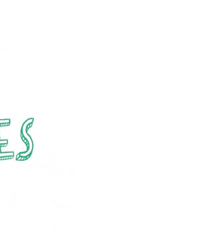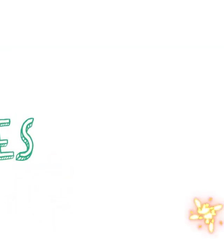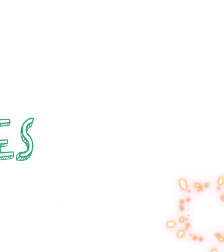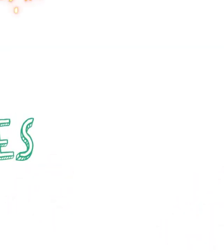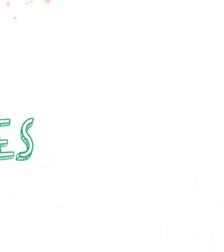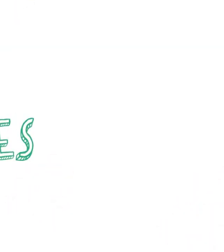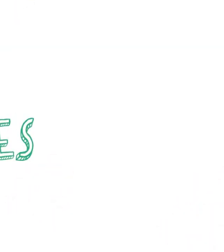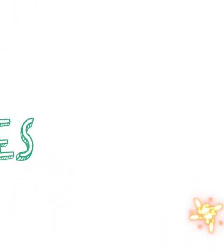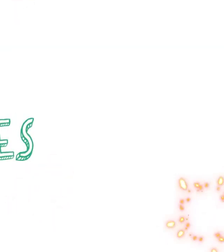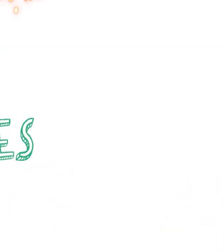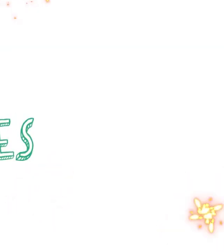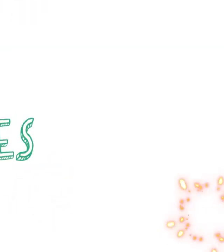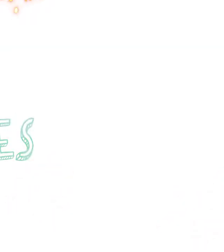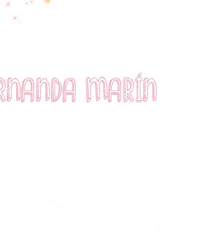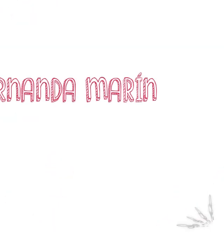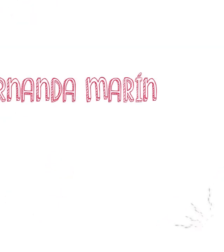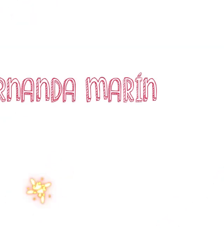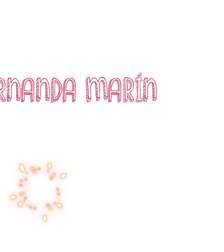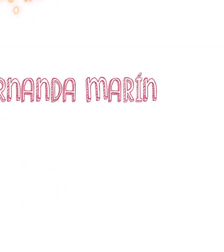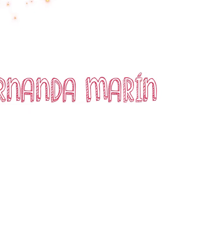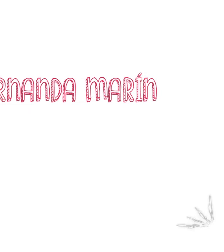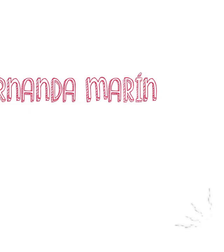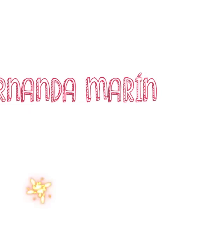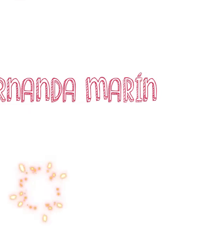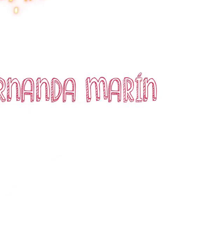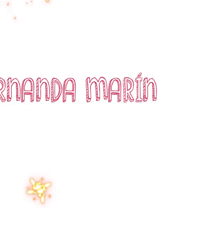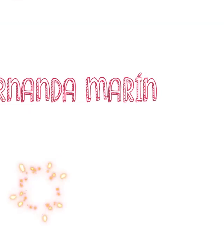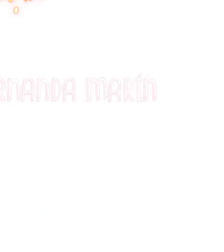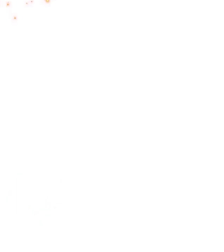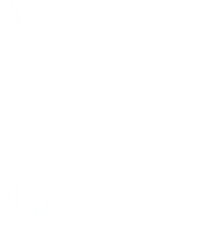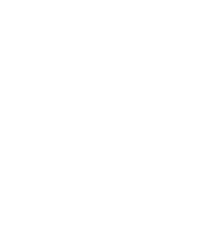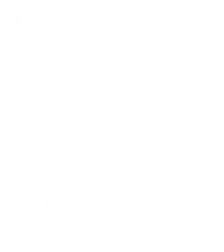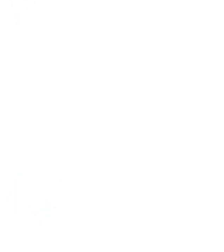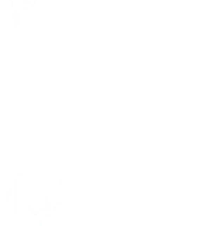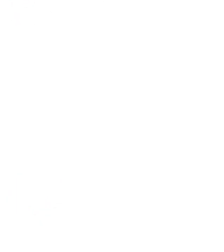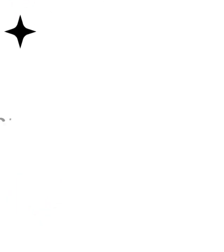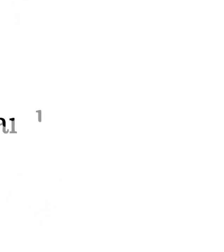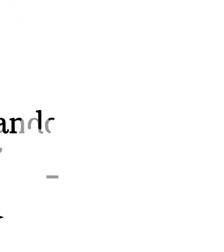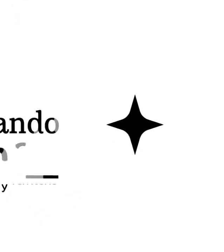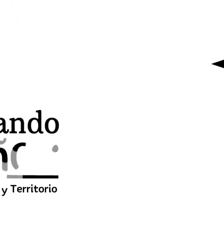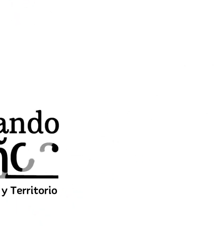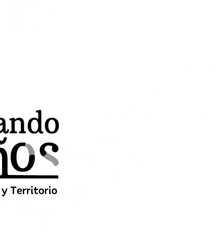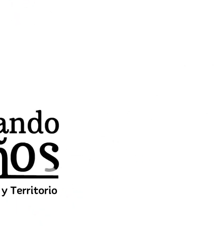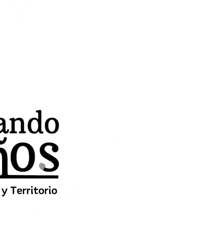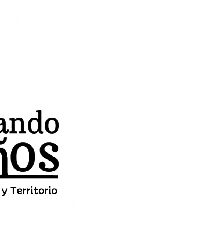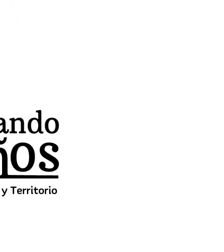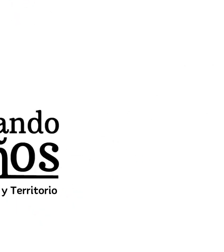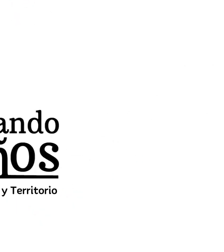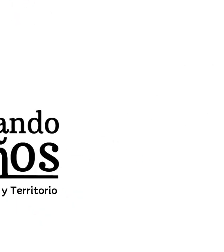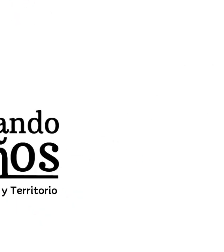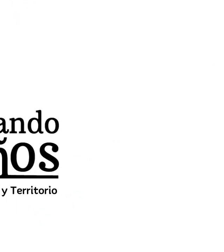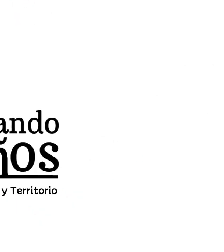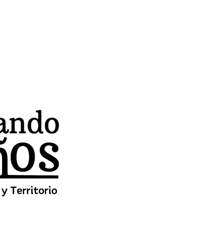y escenarios, Alexis Niebles. Voces, Margarita Níñez, Fernanda Marín. Abuela, Miguelito Capataz, viejo español, Gilberto Salcedo. Rescatando sueños,